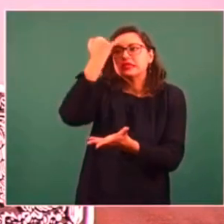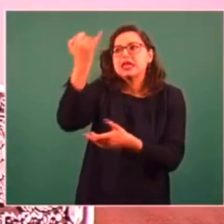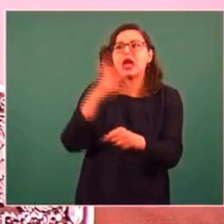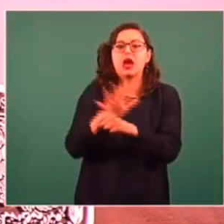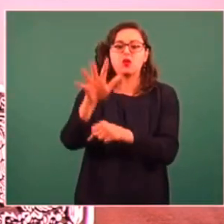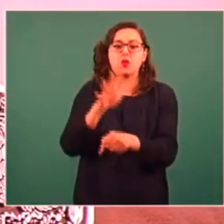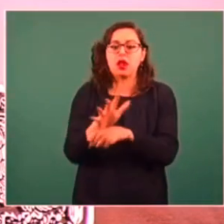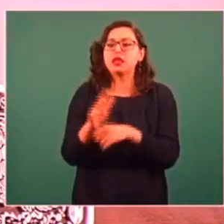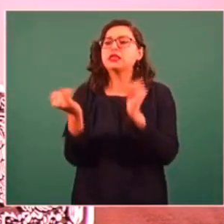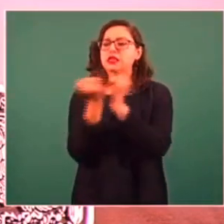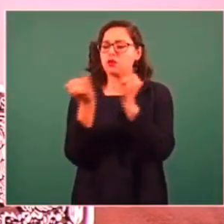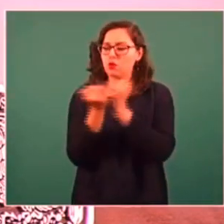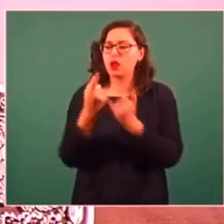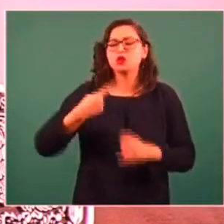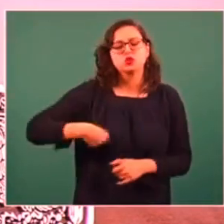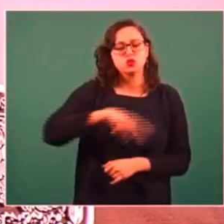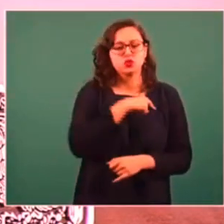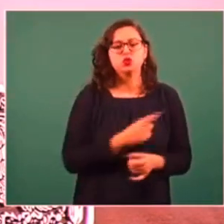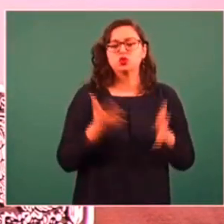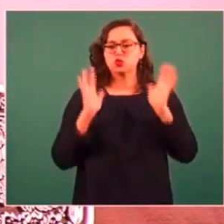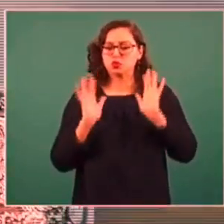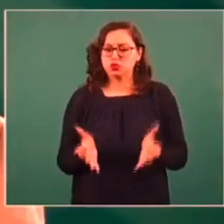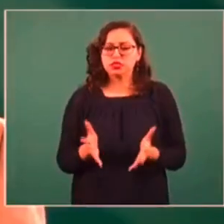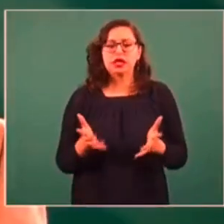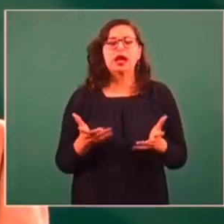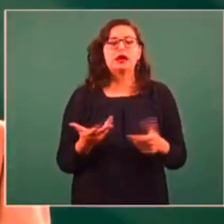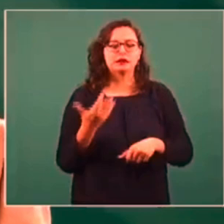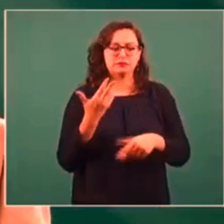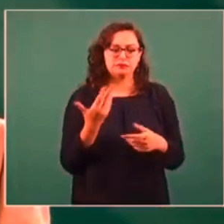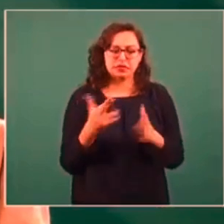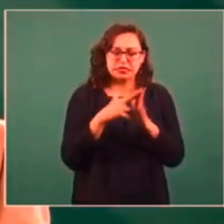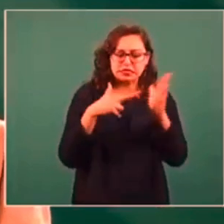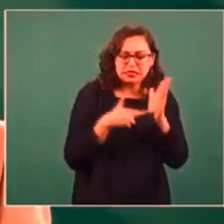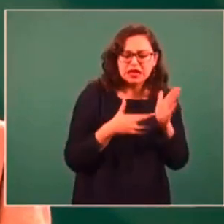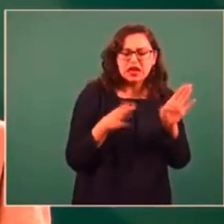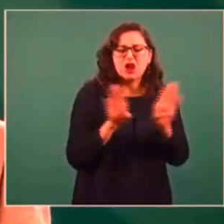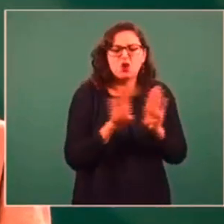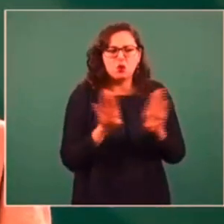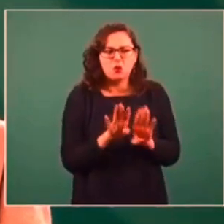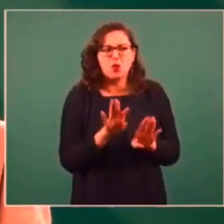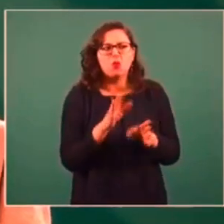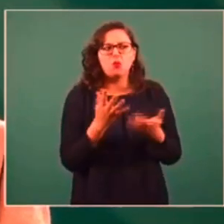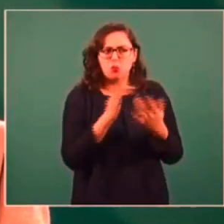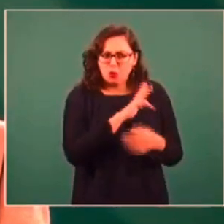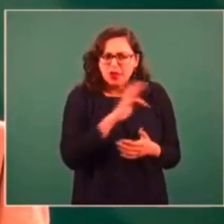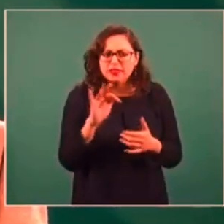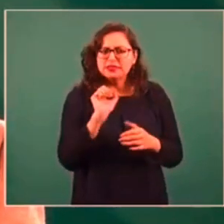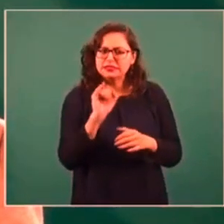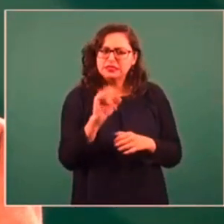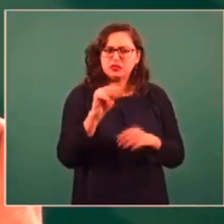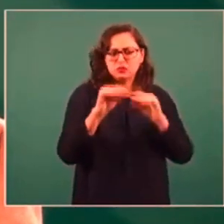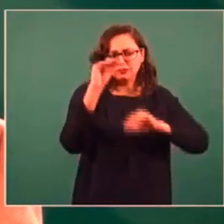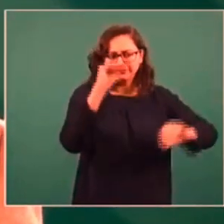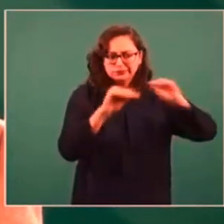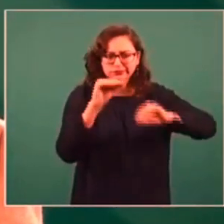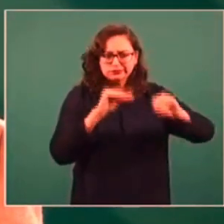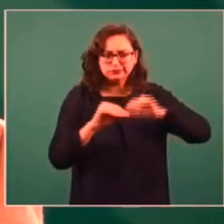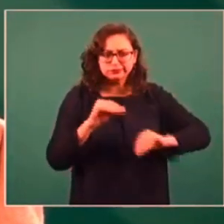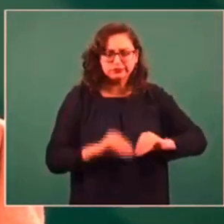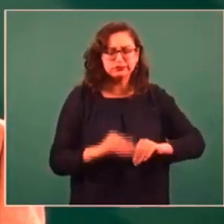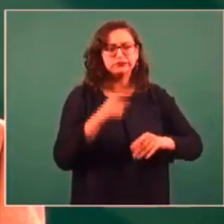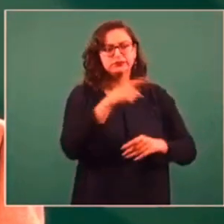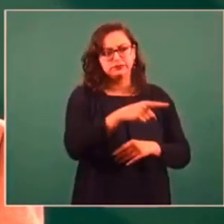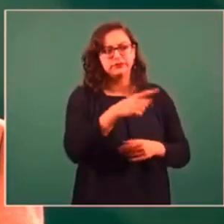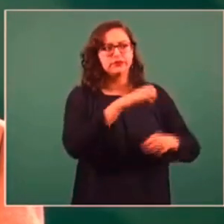estamos en el estudio de la regulación o no de este tipo de redes sociales y de empresas